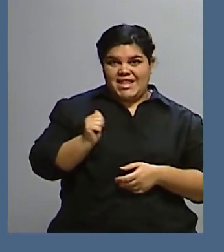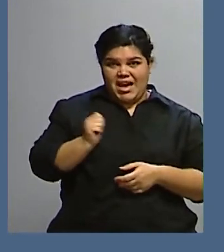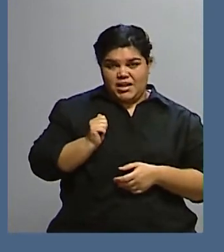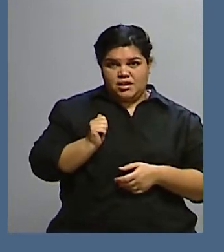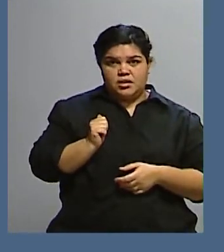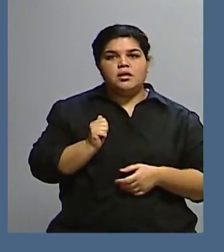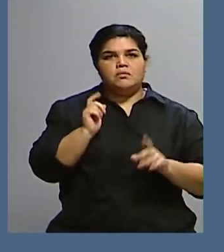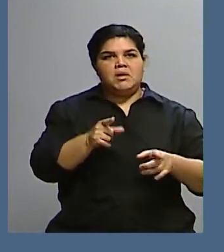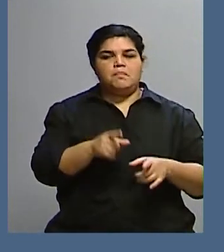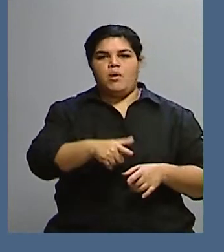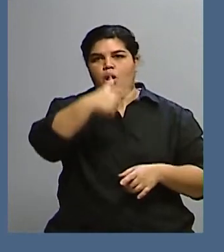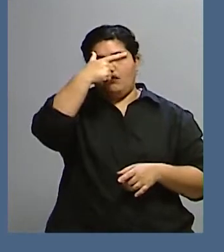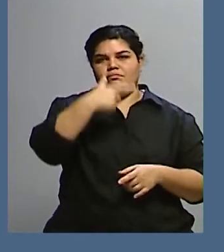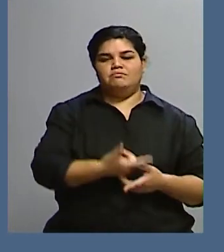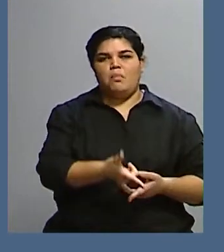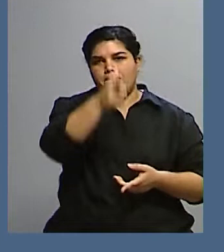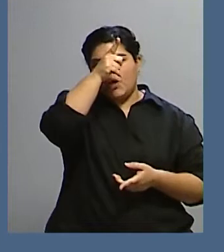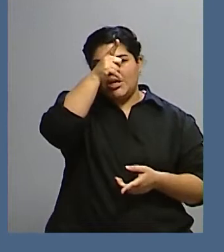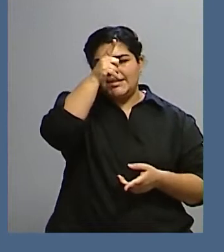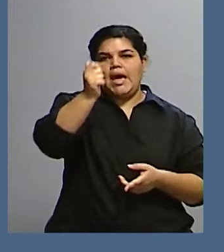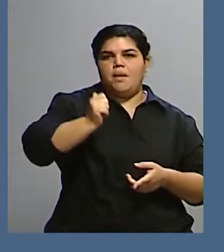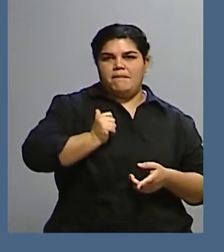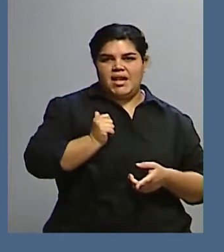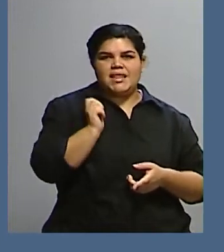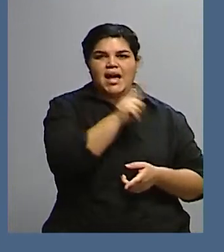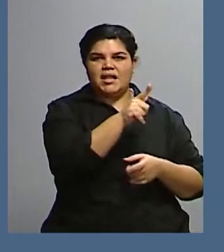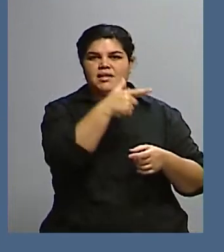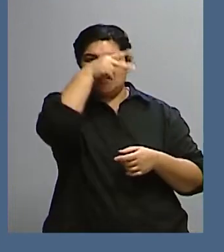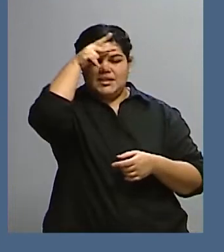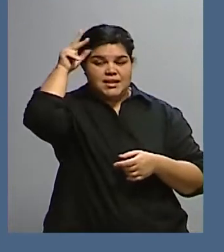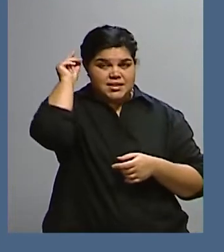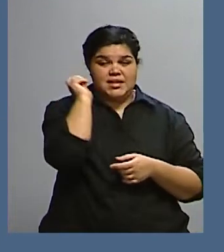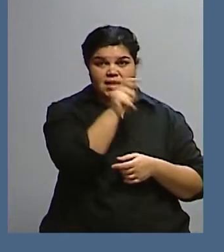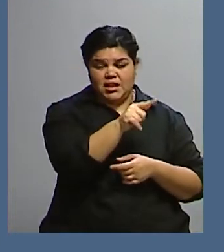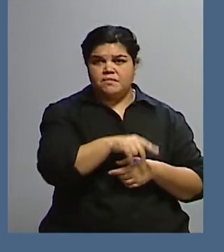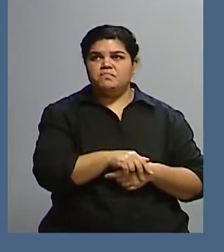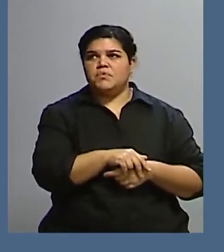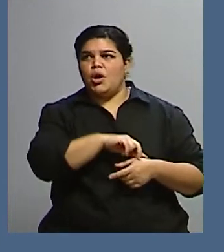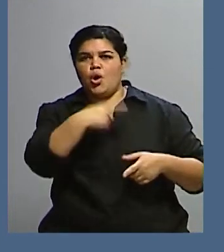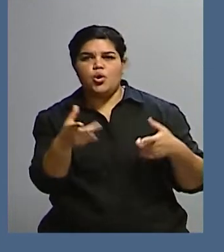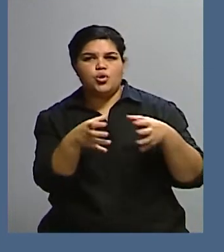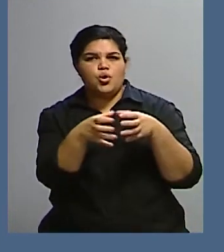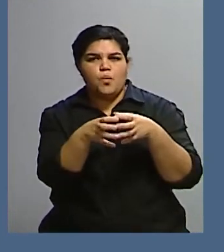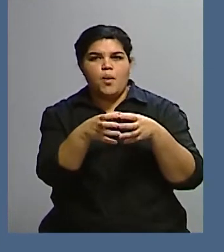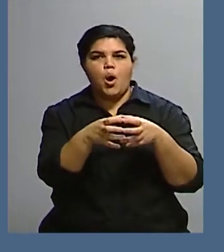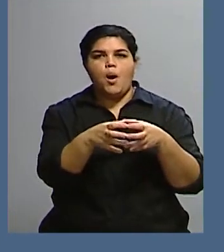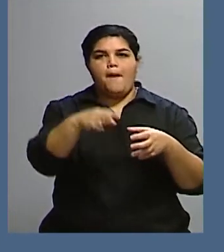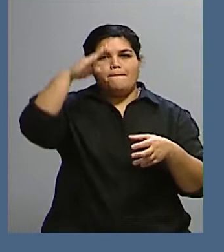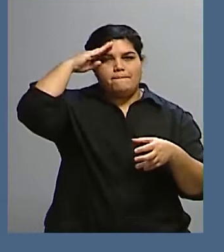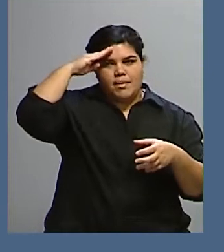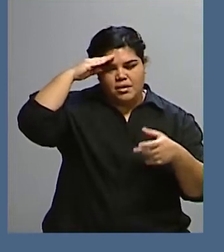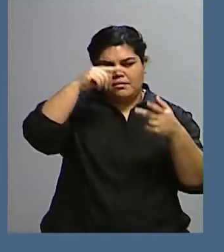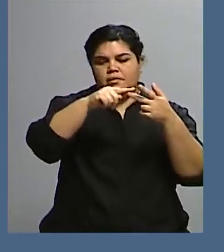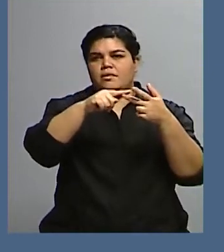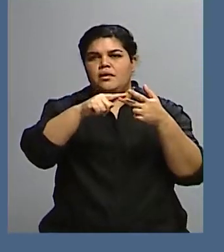de carabineros, de militares y de todo lo que significa el poder público, digamos, y la fuerza